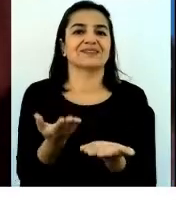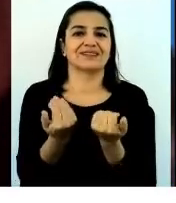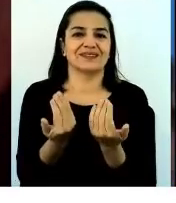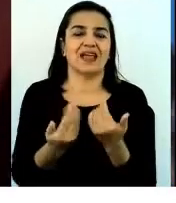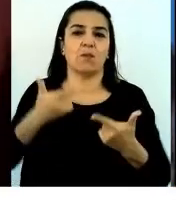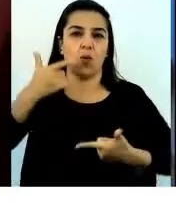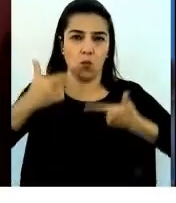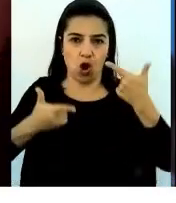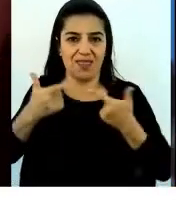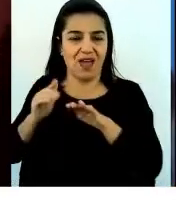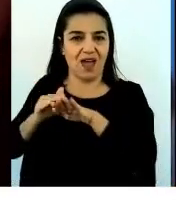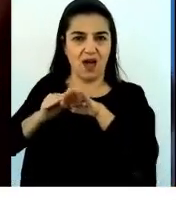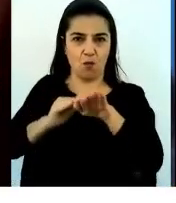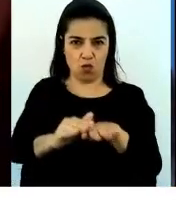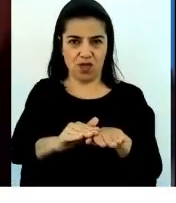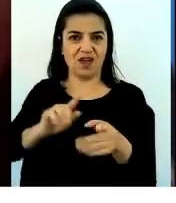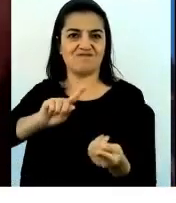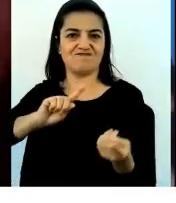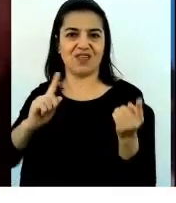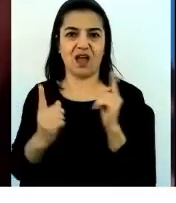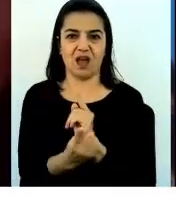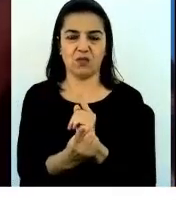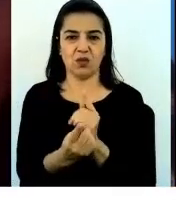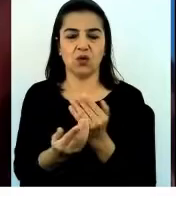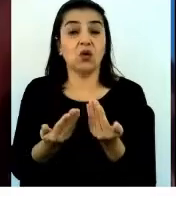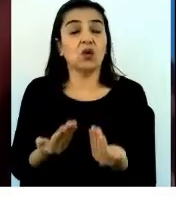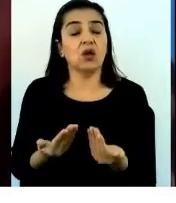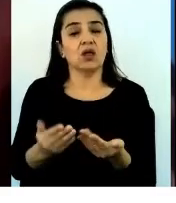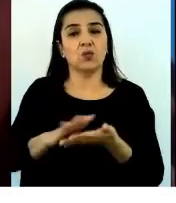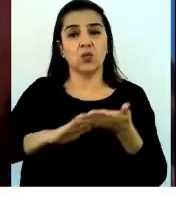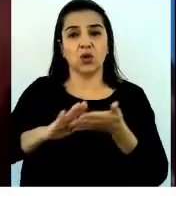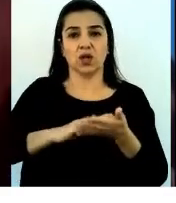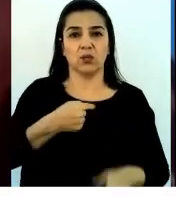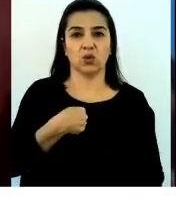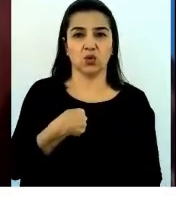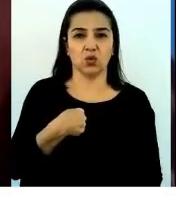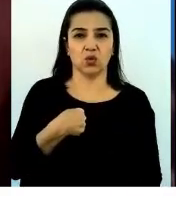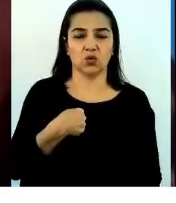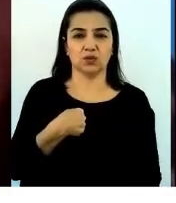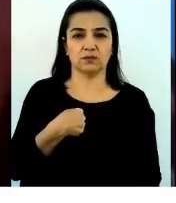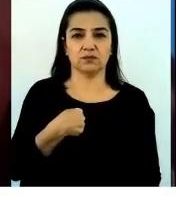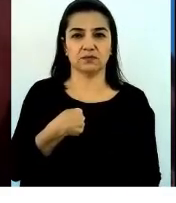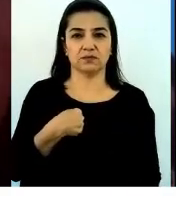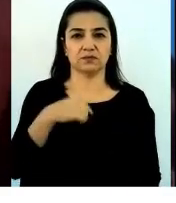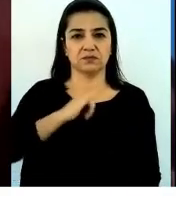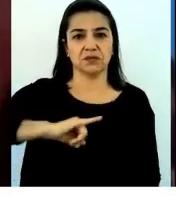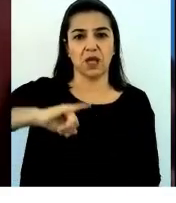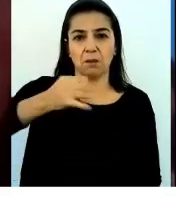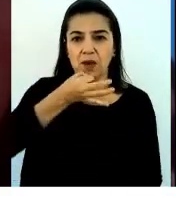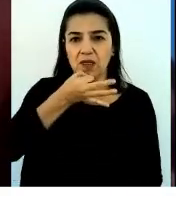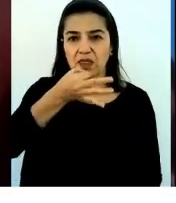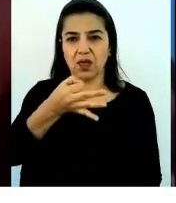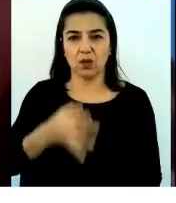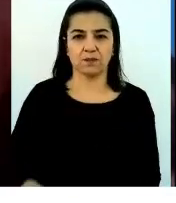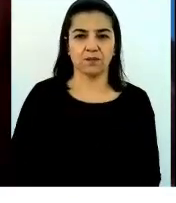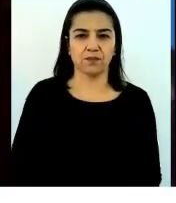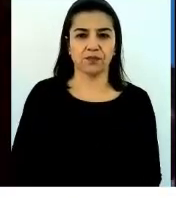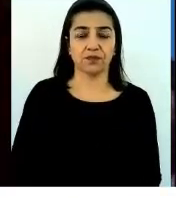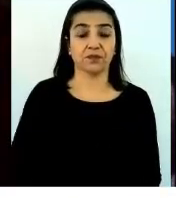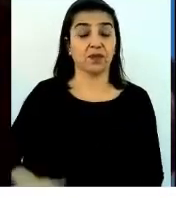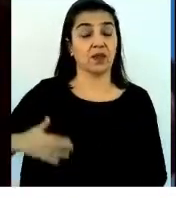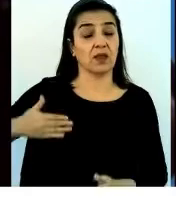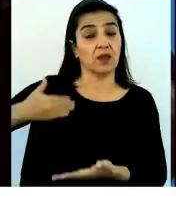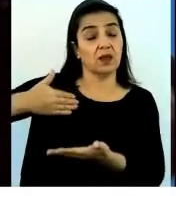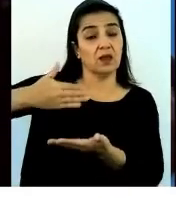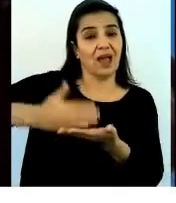apoyar el cambio. Por lo cual, por ejemplo, yo digo todo el tiempo, si hasta ahora la